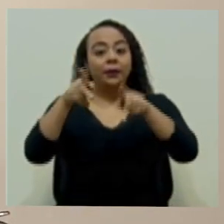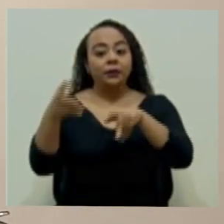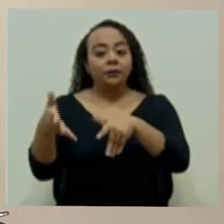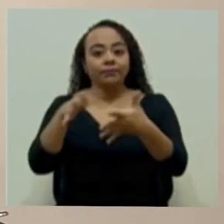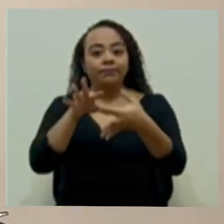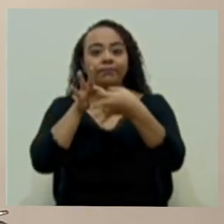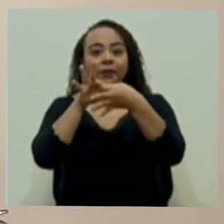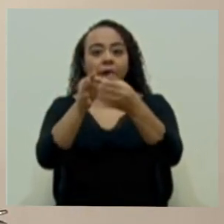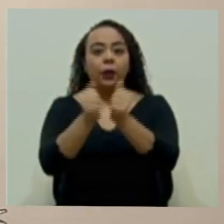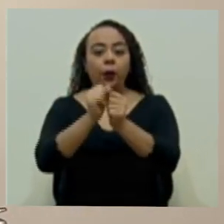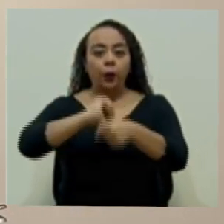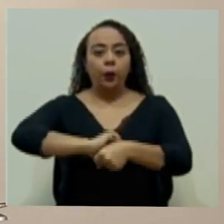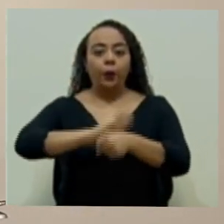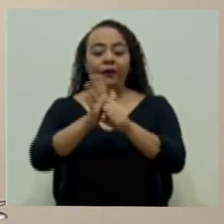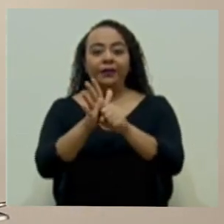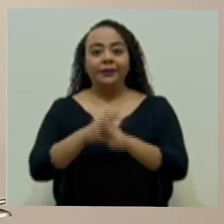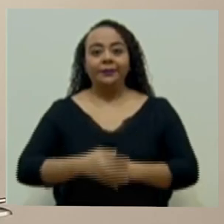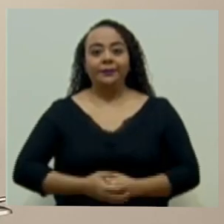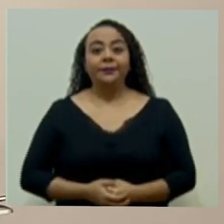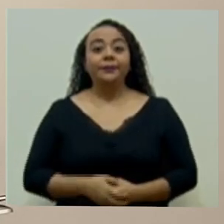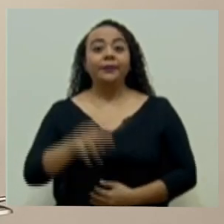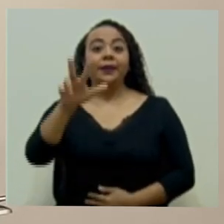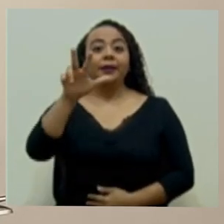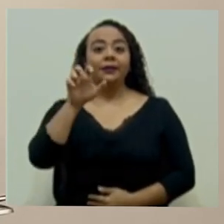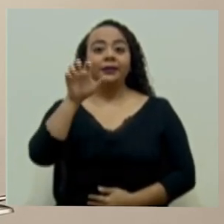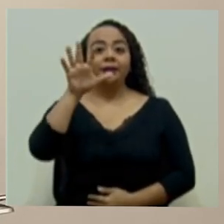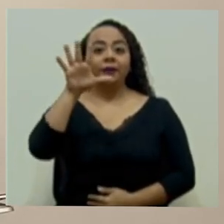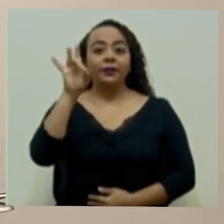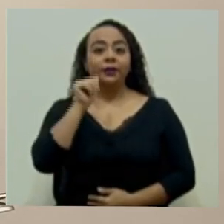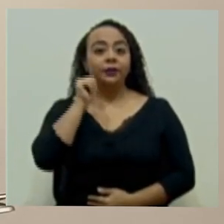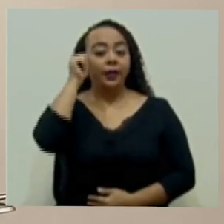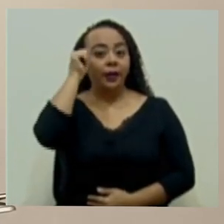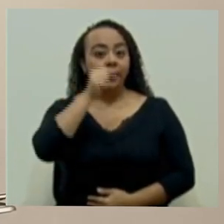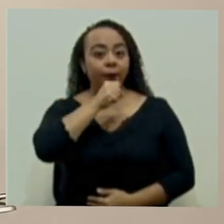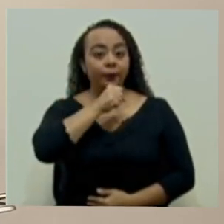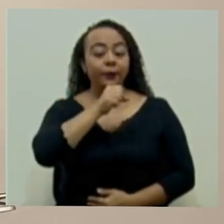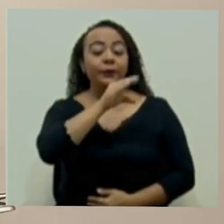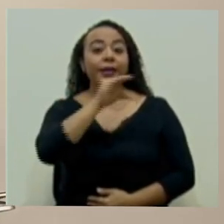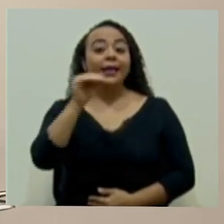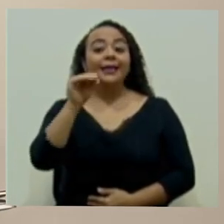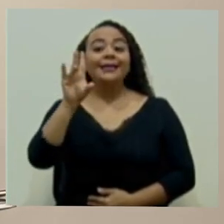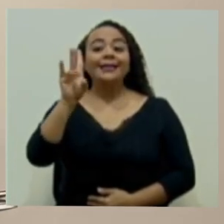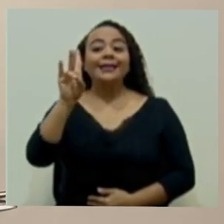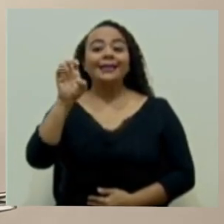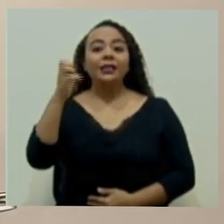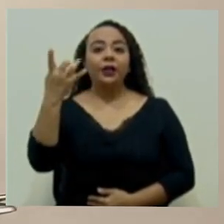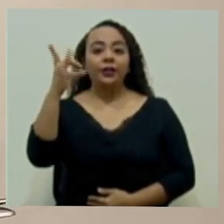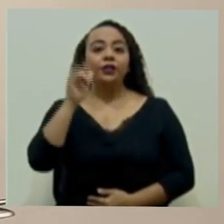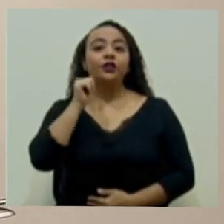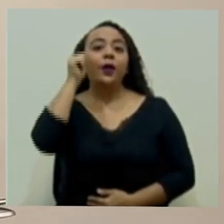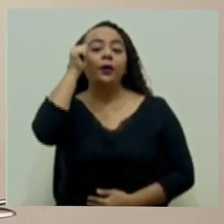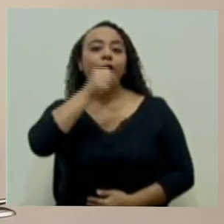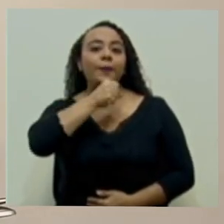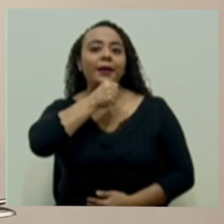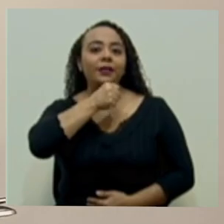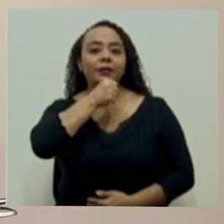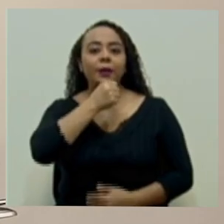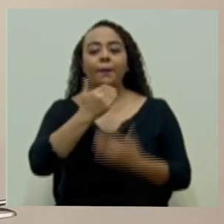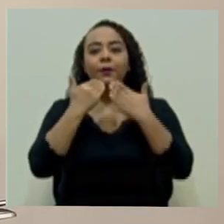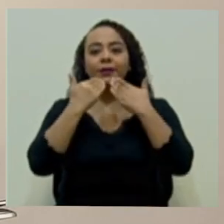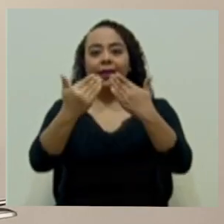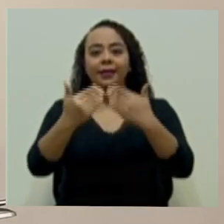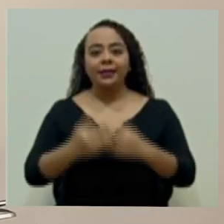decesos relacionados con COVID-19, 358 adultos y 718 adultos mayores.